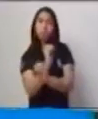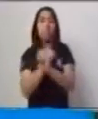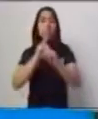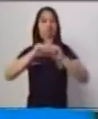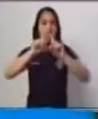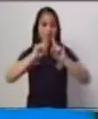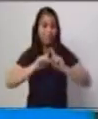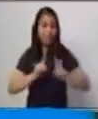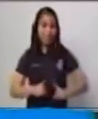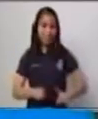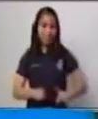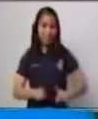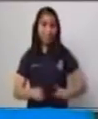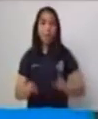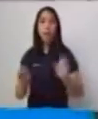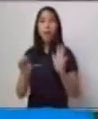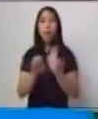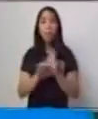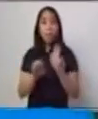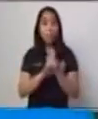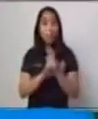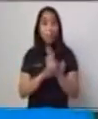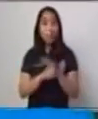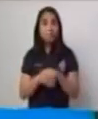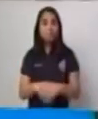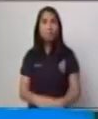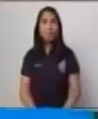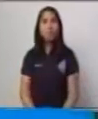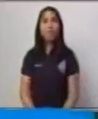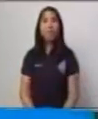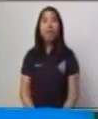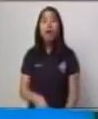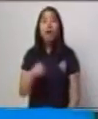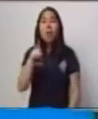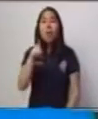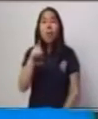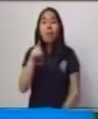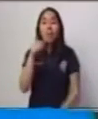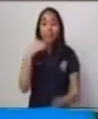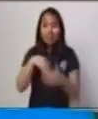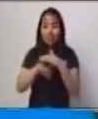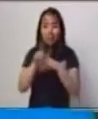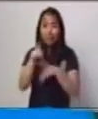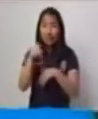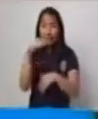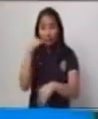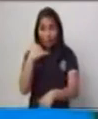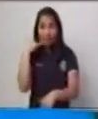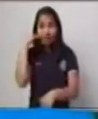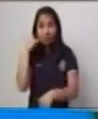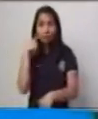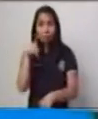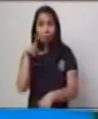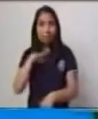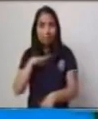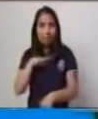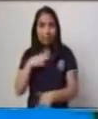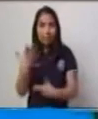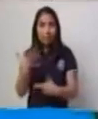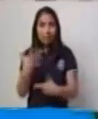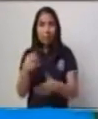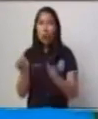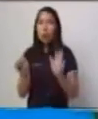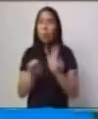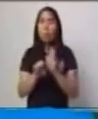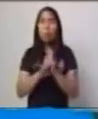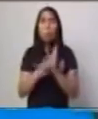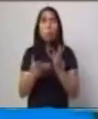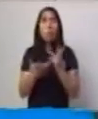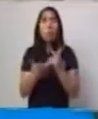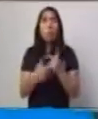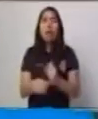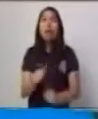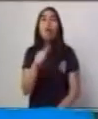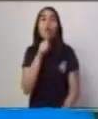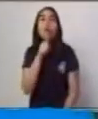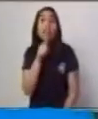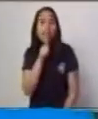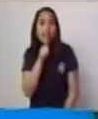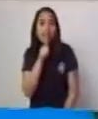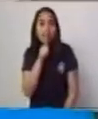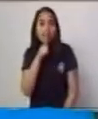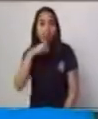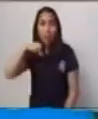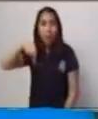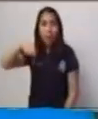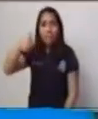utiliza un patrón, que es el que vamos a dibujar acá. Encontramos una variedad de puntos y nosotros, para poder